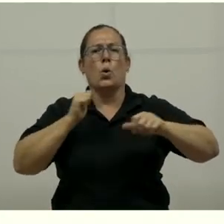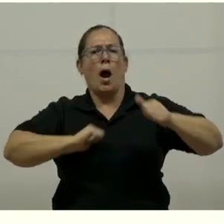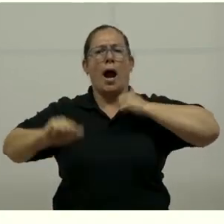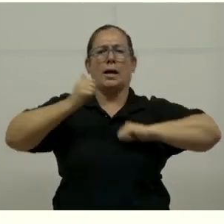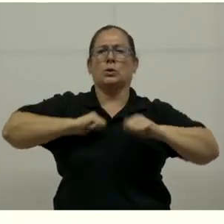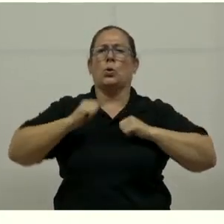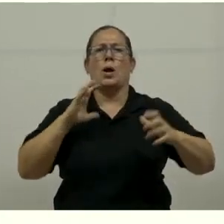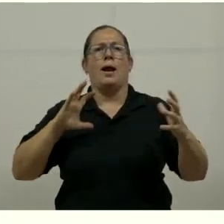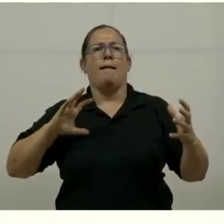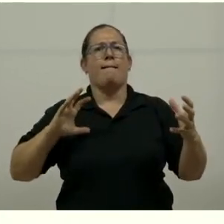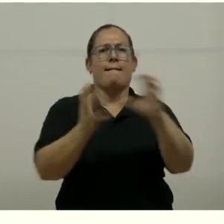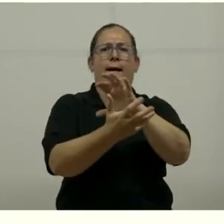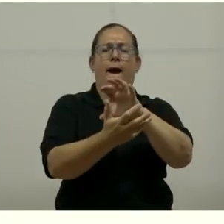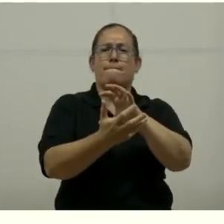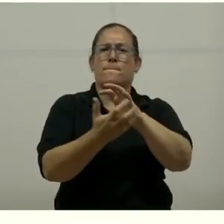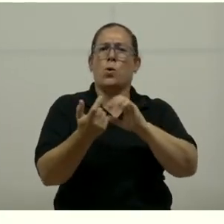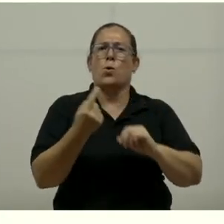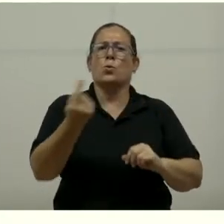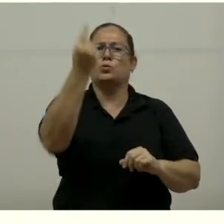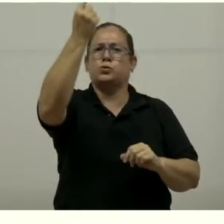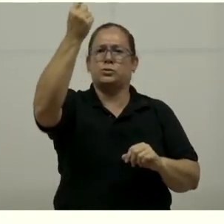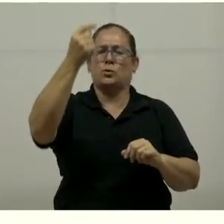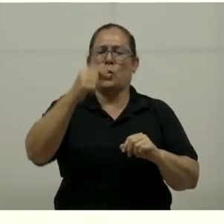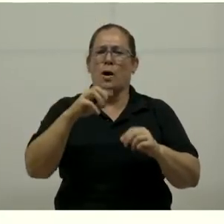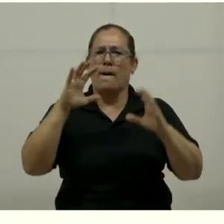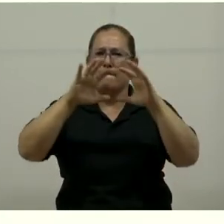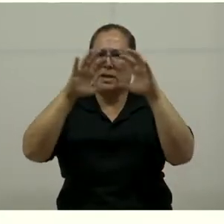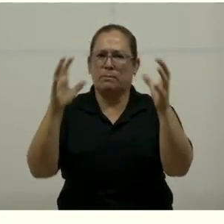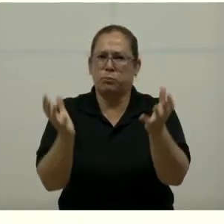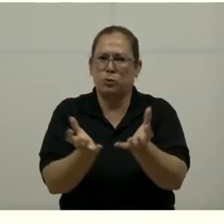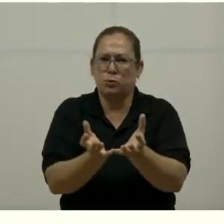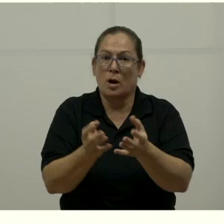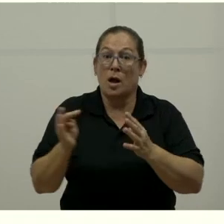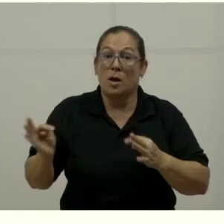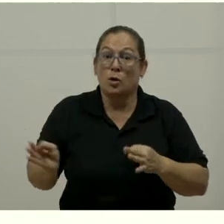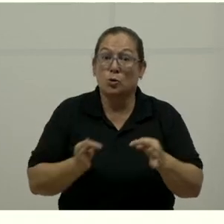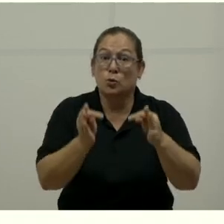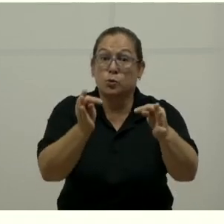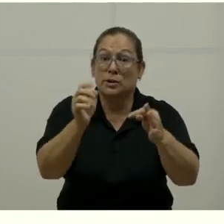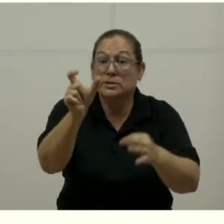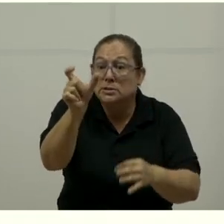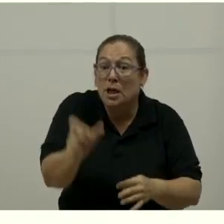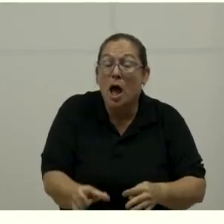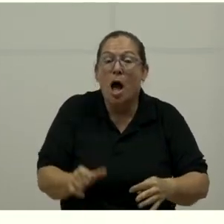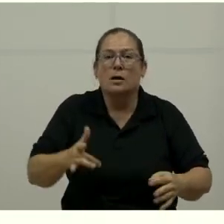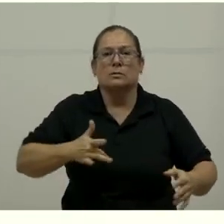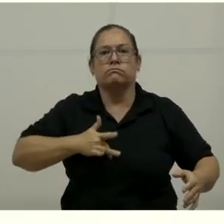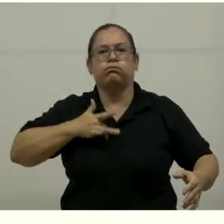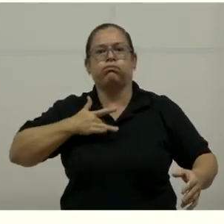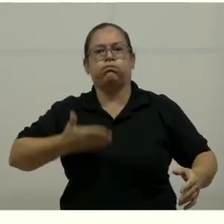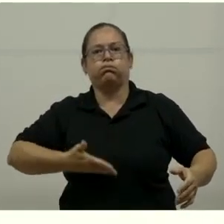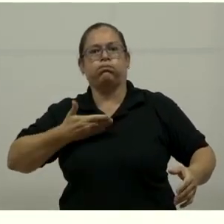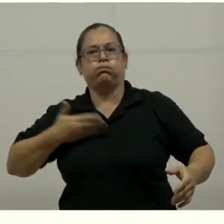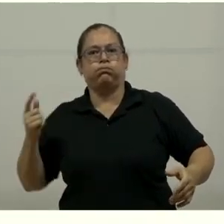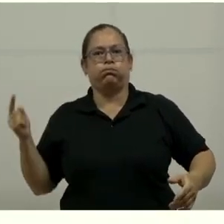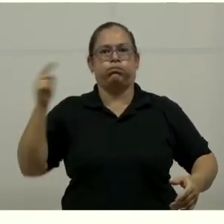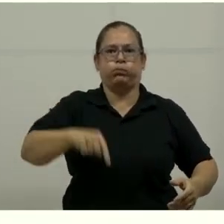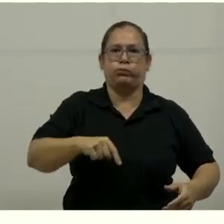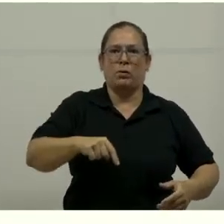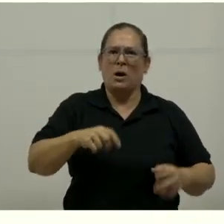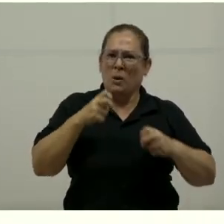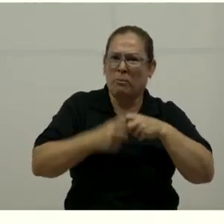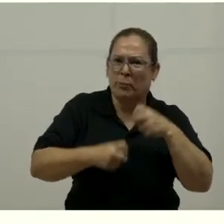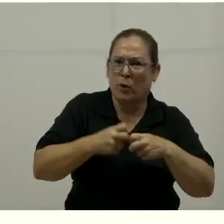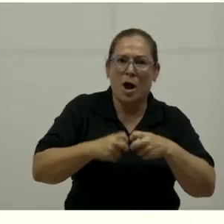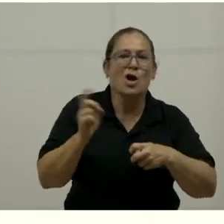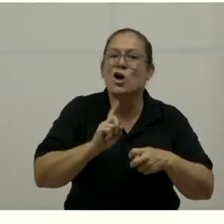cosas únicas que le va a presentar al mundo. Y que el turista se va a sentir orgulloso de venir a Costa Rica porque no es parte del problema. Es parte de